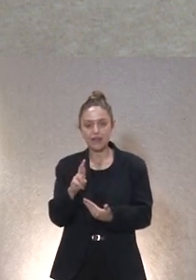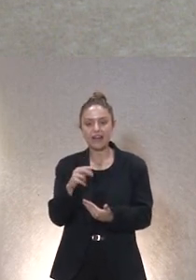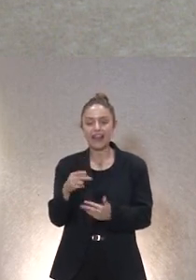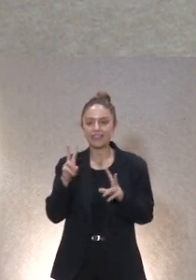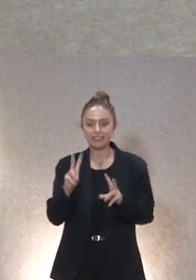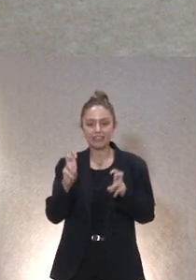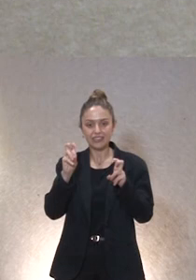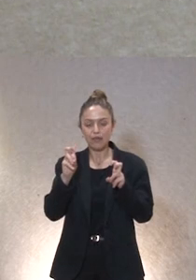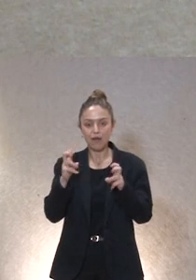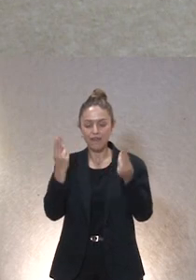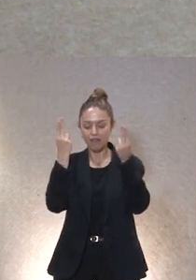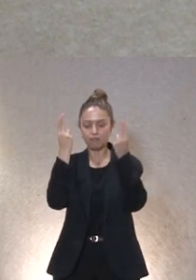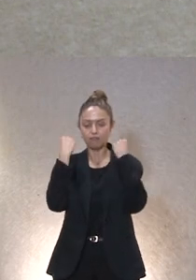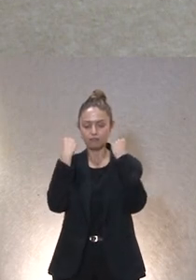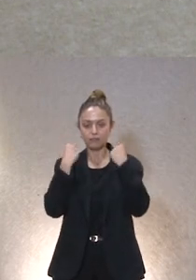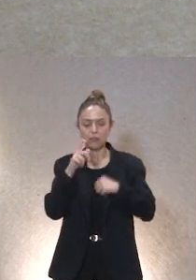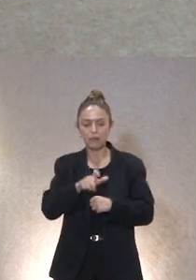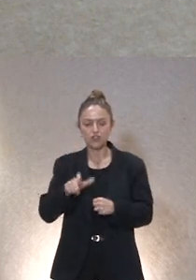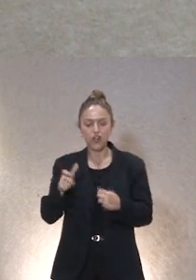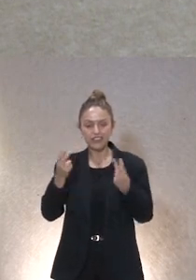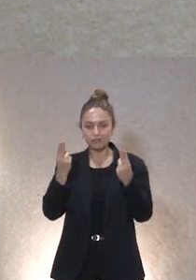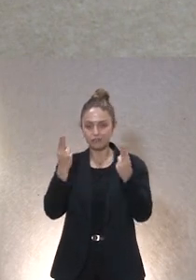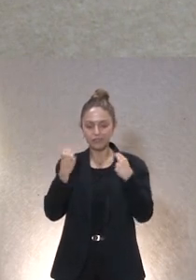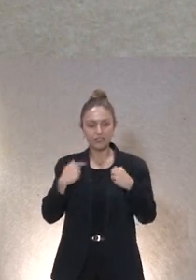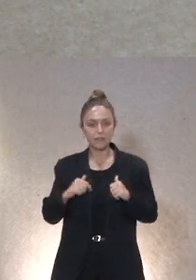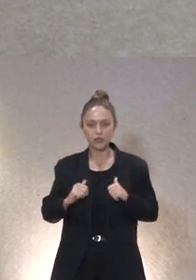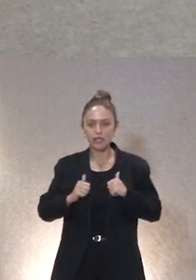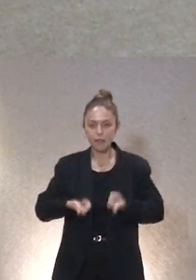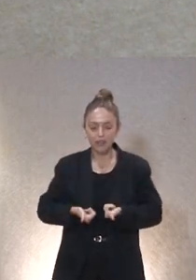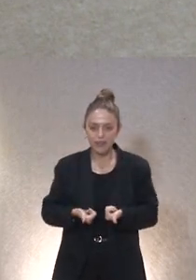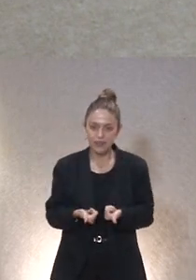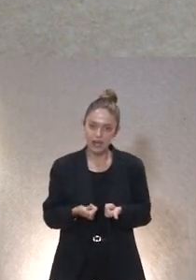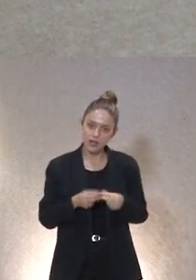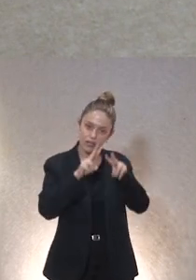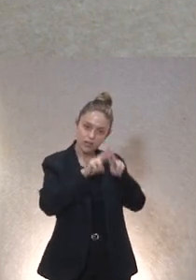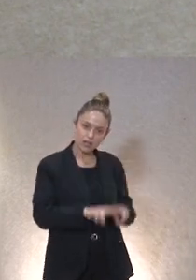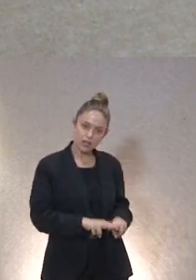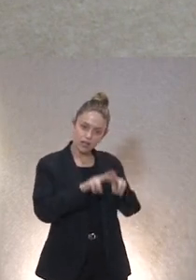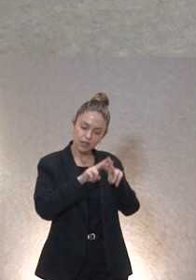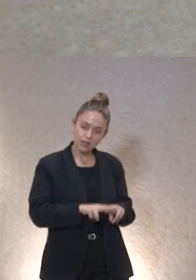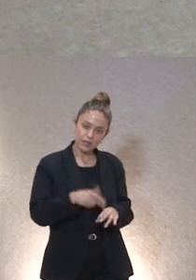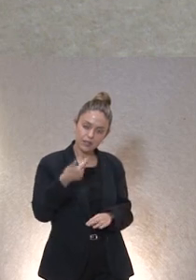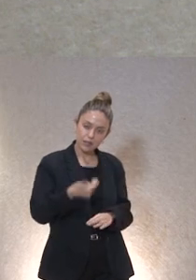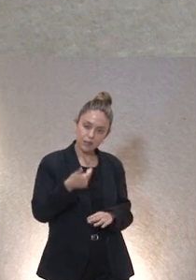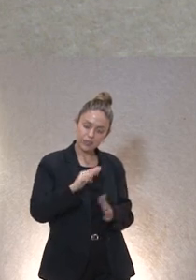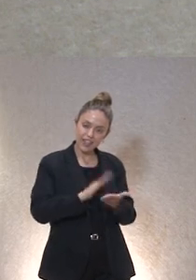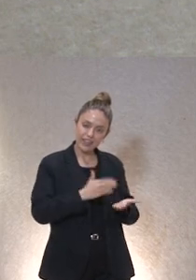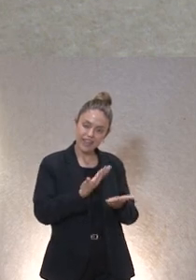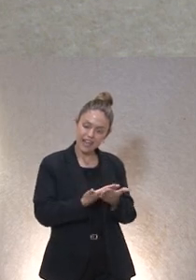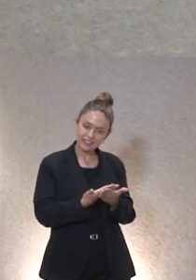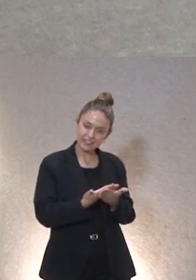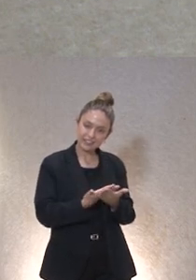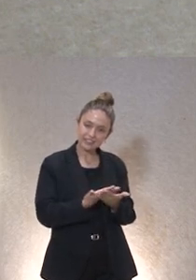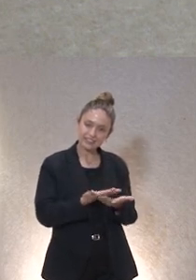de la sumisión de las personas ¿no? es decir yo creo que tenemos que empezar a analizar de una forma sustancial hasta qué punto las